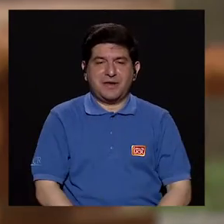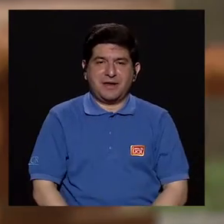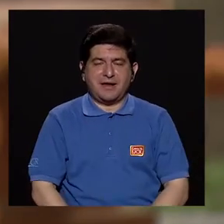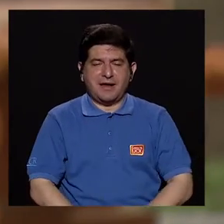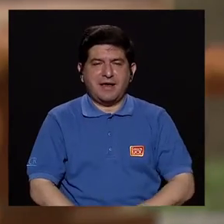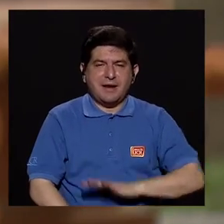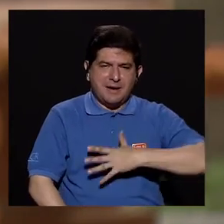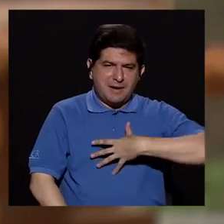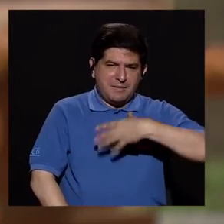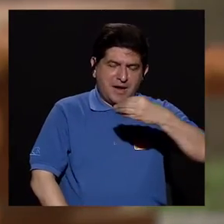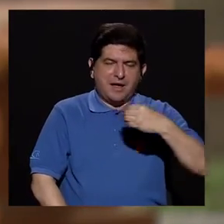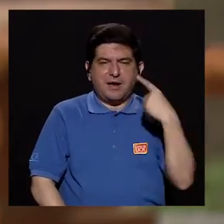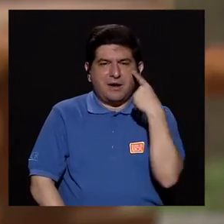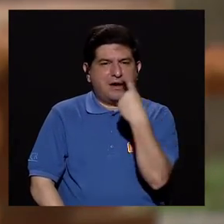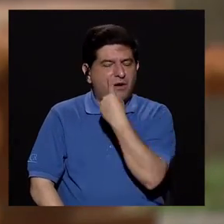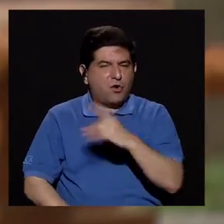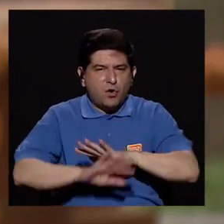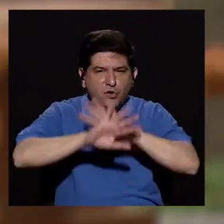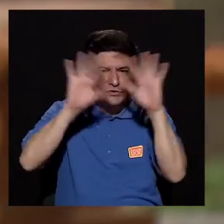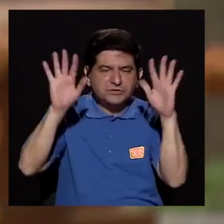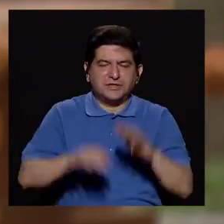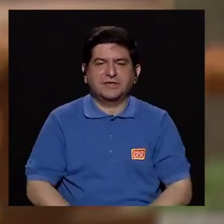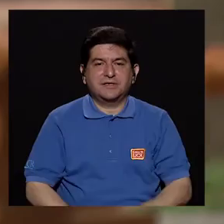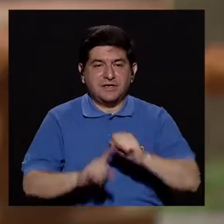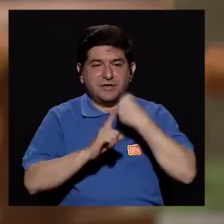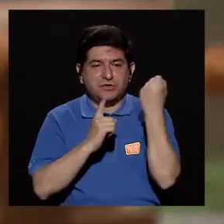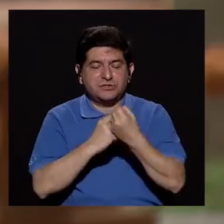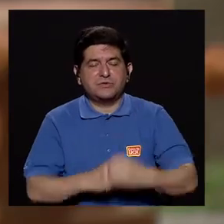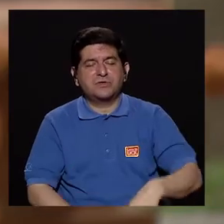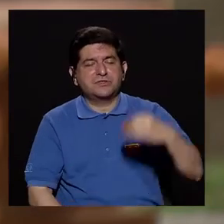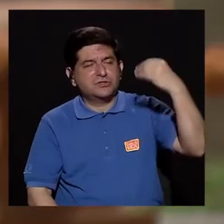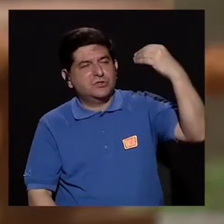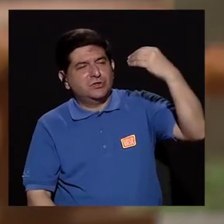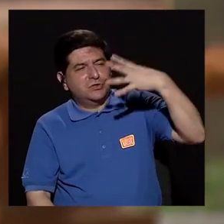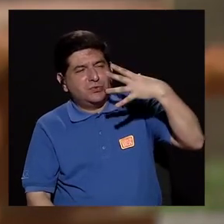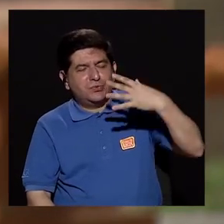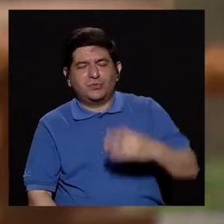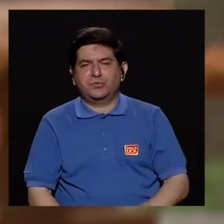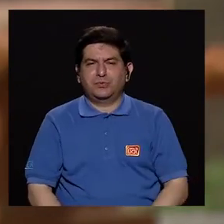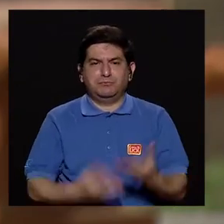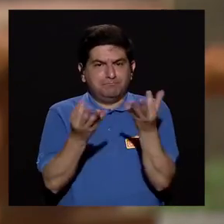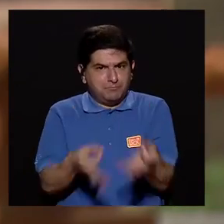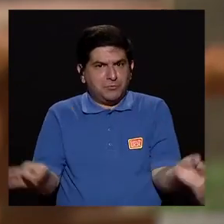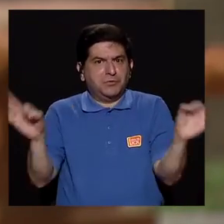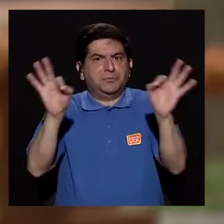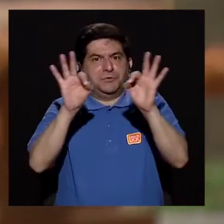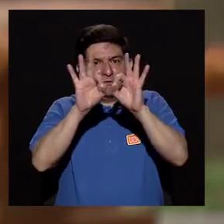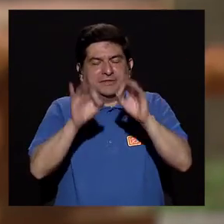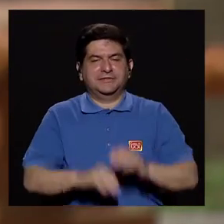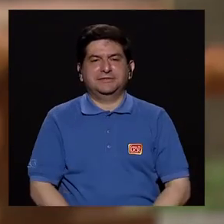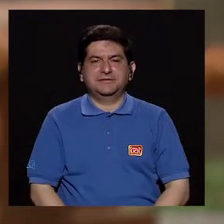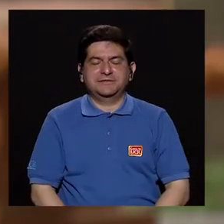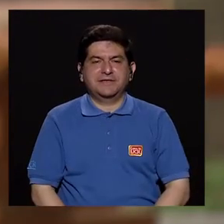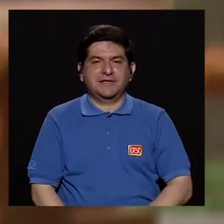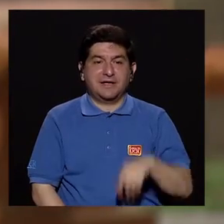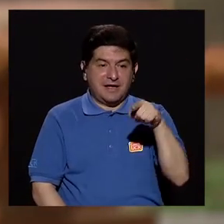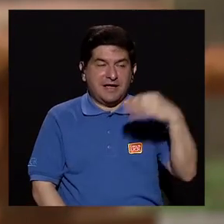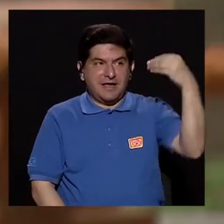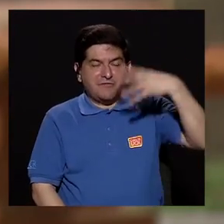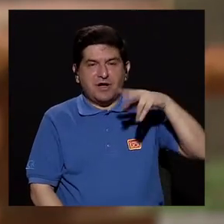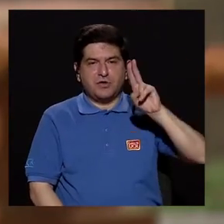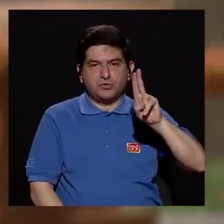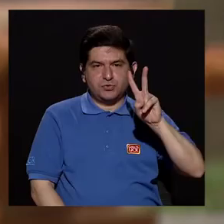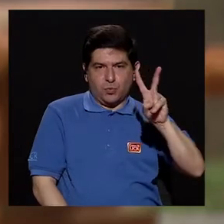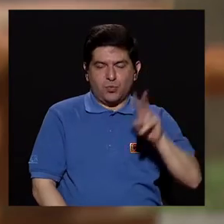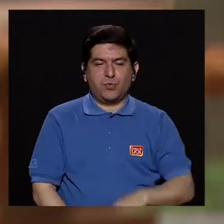claros, sobre todo eso y una exposición importante a la radiación ultravioleta, eso es lo que uno tal vez